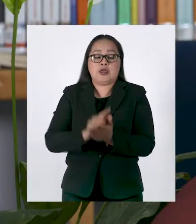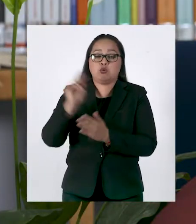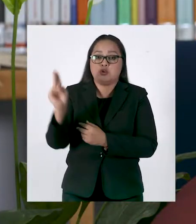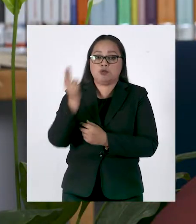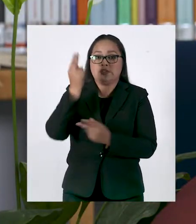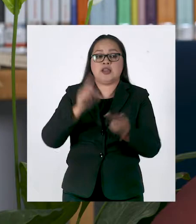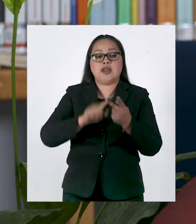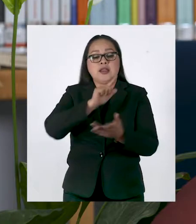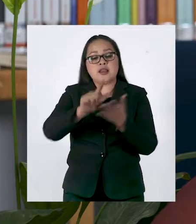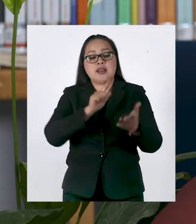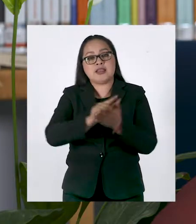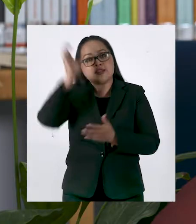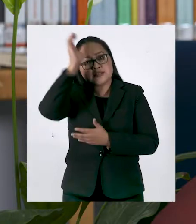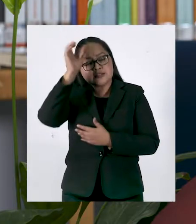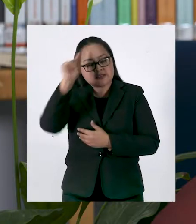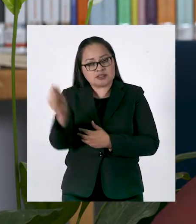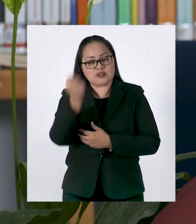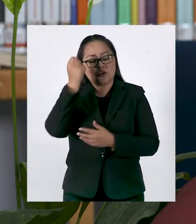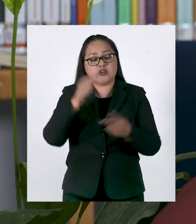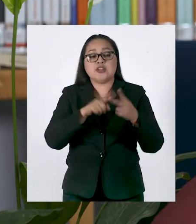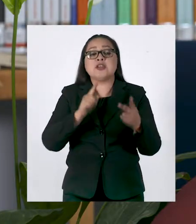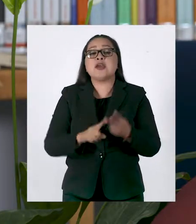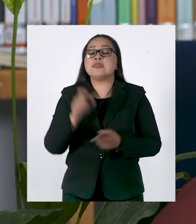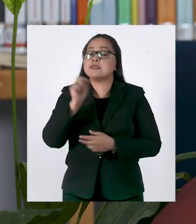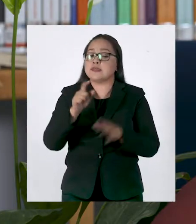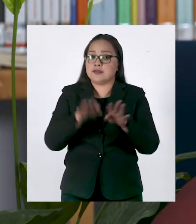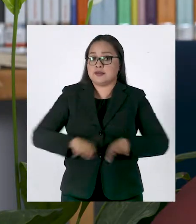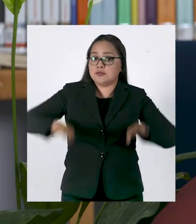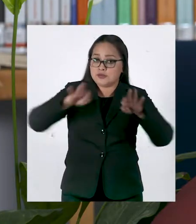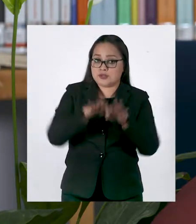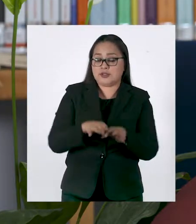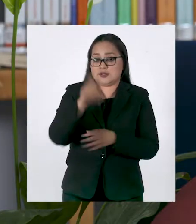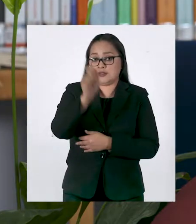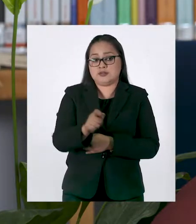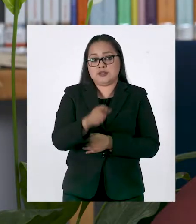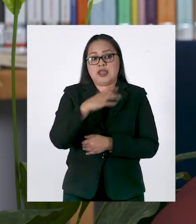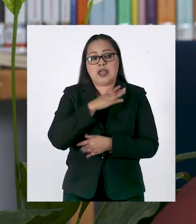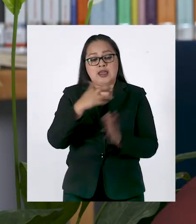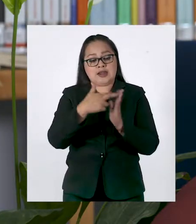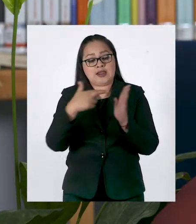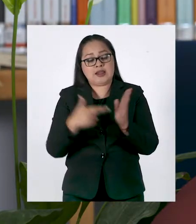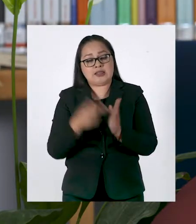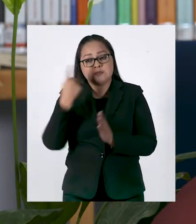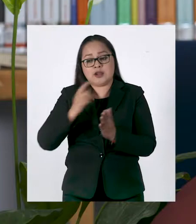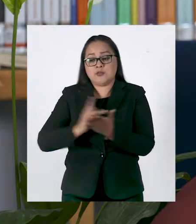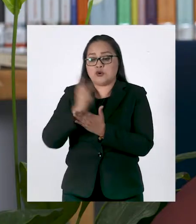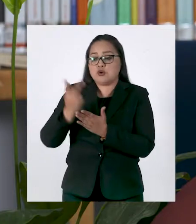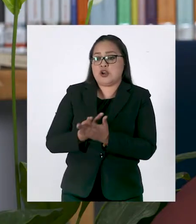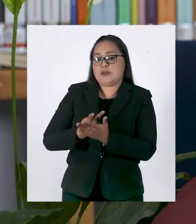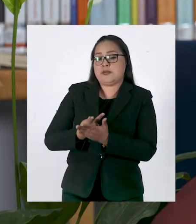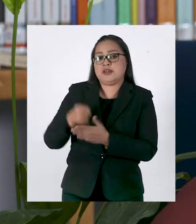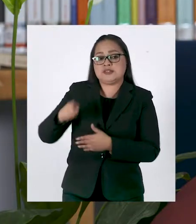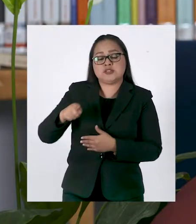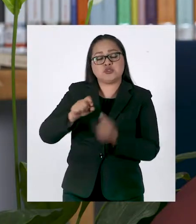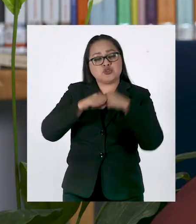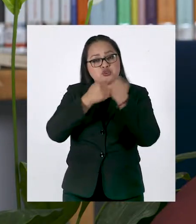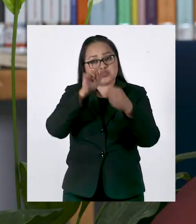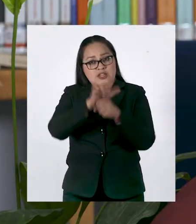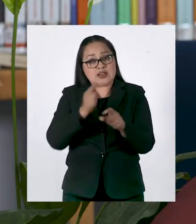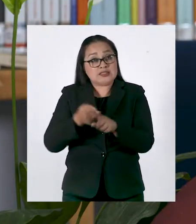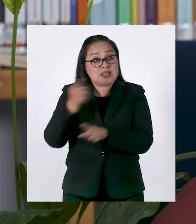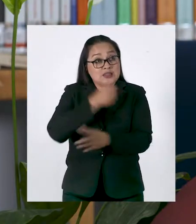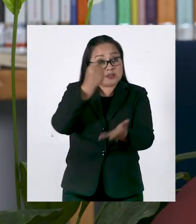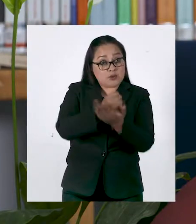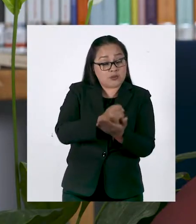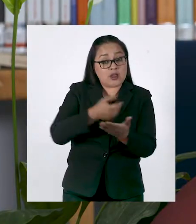general de educación superior, la de ciencia y tecnología y otras más que tienen que ver, para nosotros muy importante, las reglas